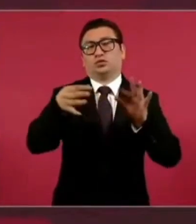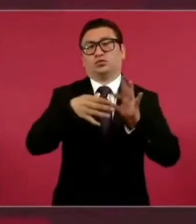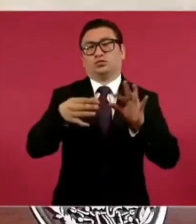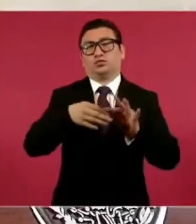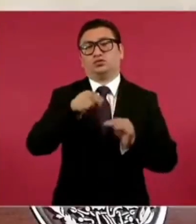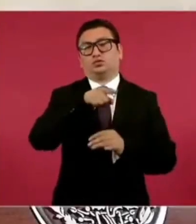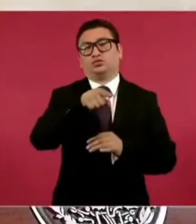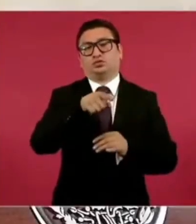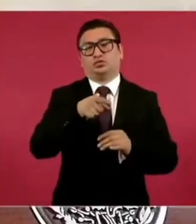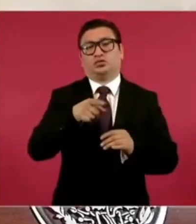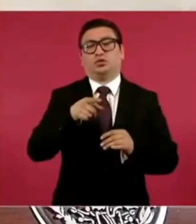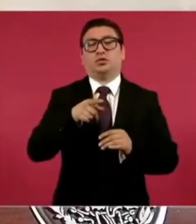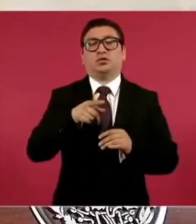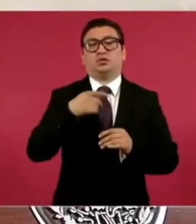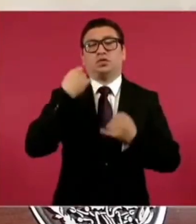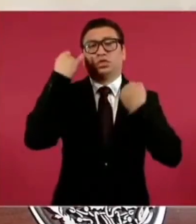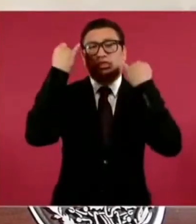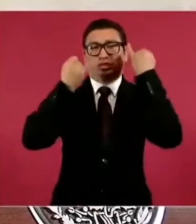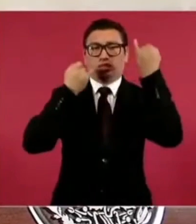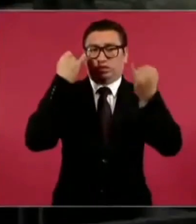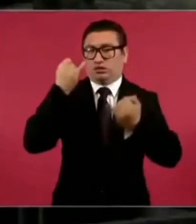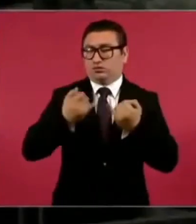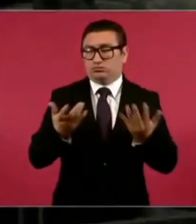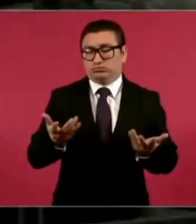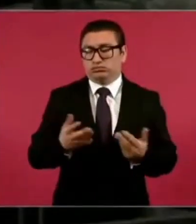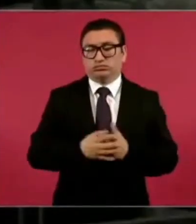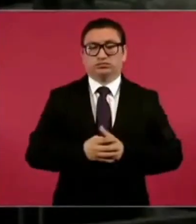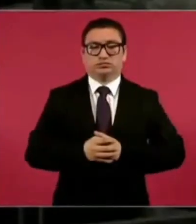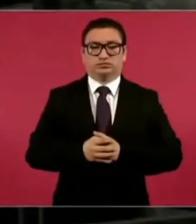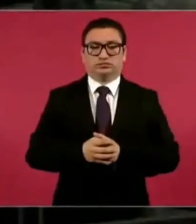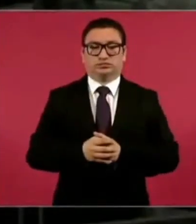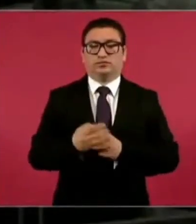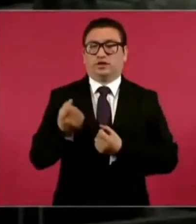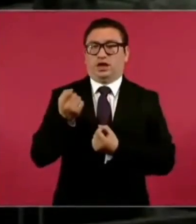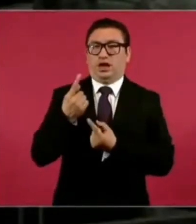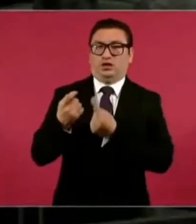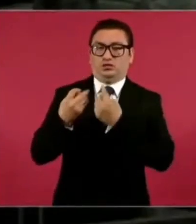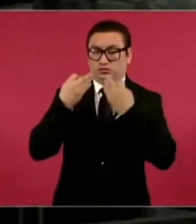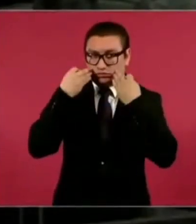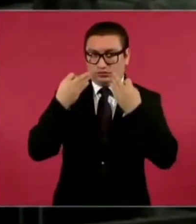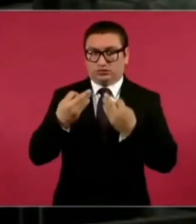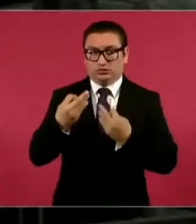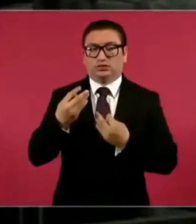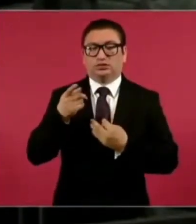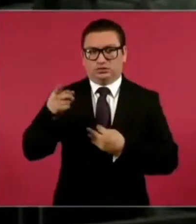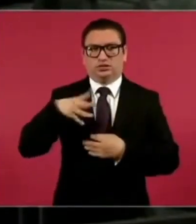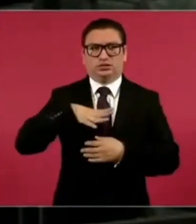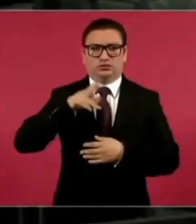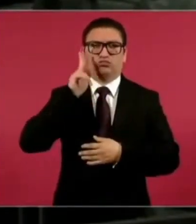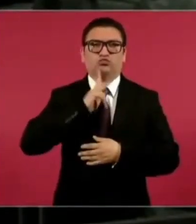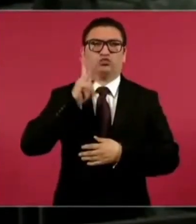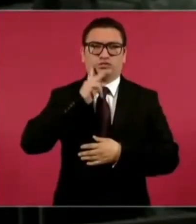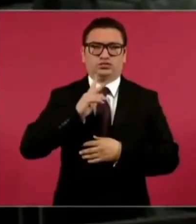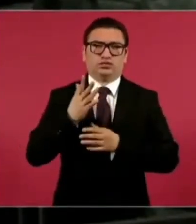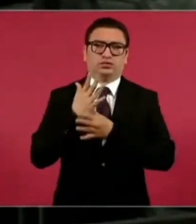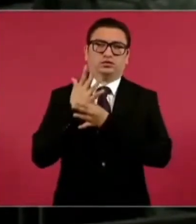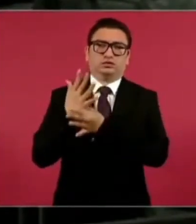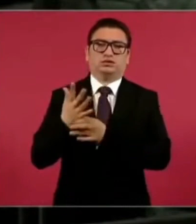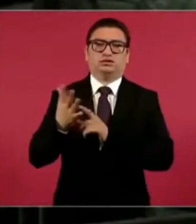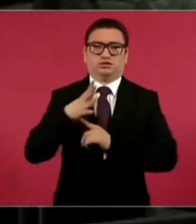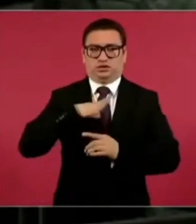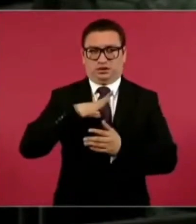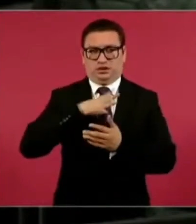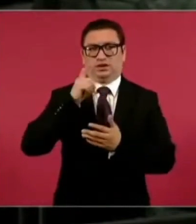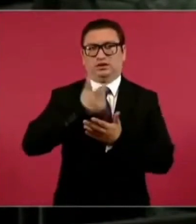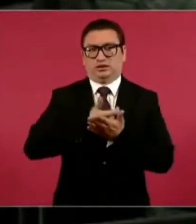son conjeturas. No, alguno de los testimonios menciona que sí tienen las pruebas en torno al tema de los pagos.